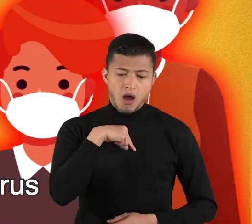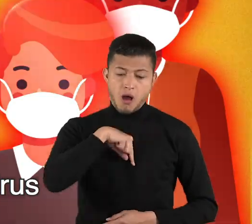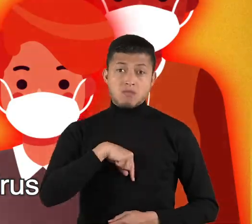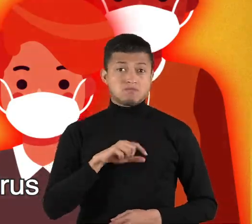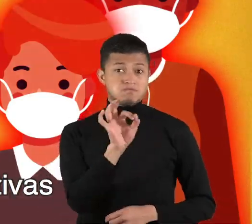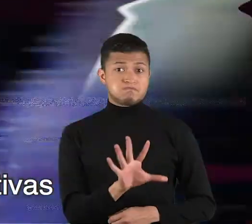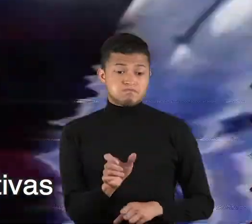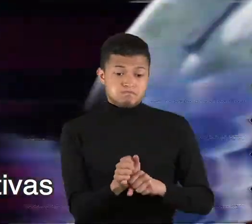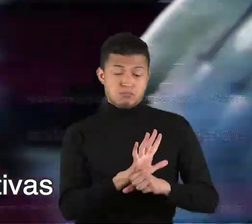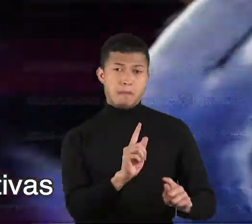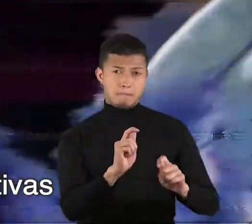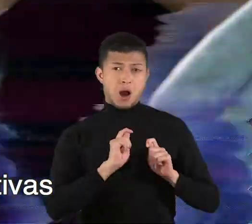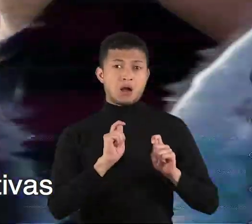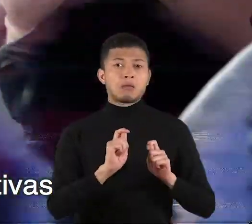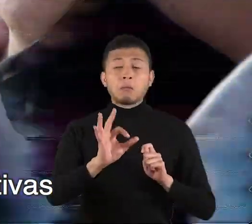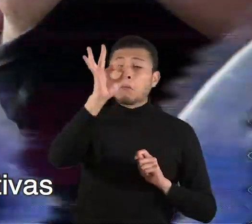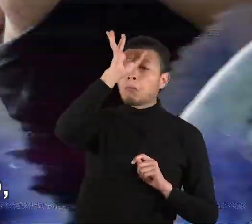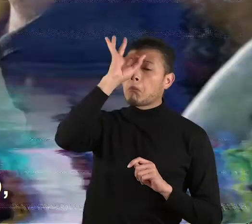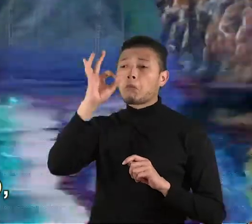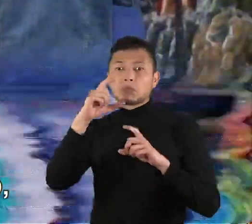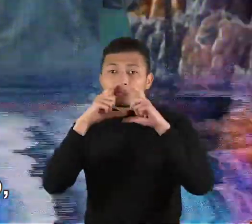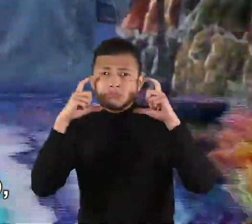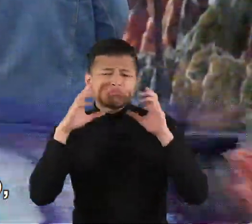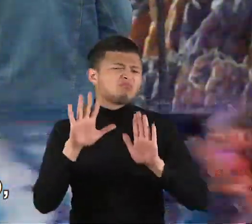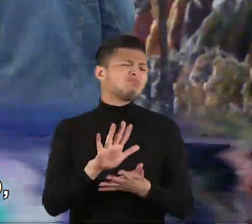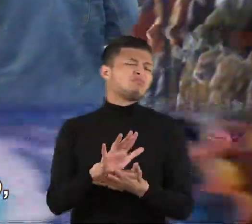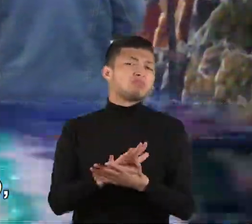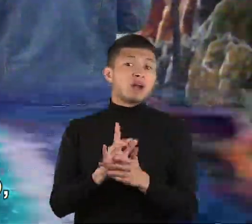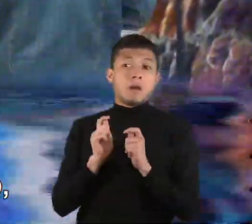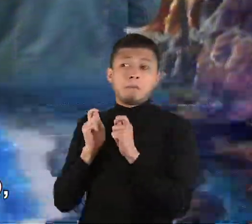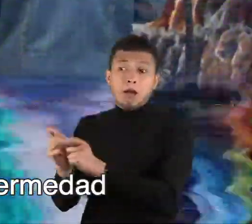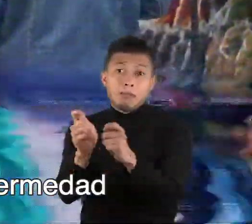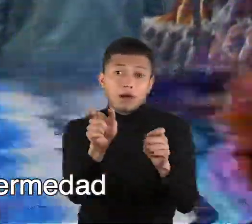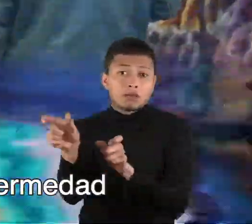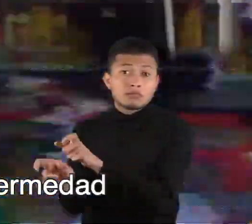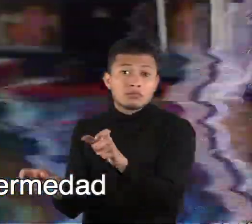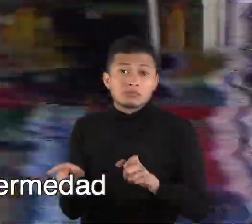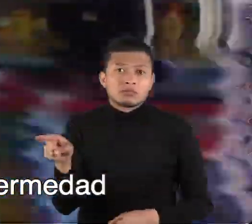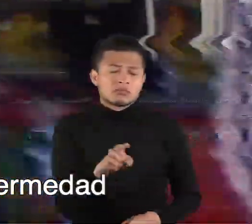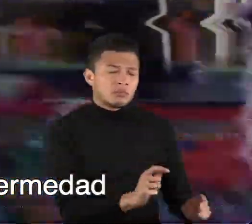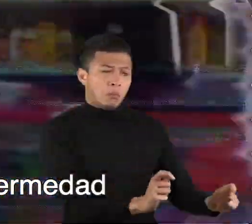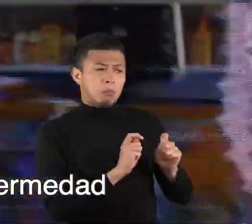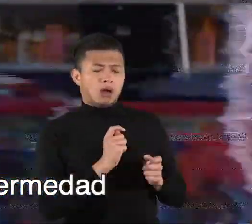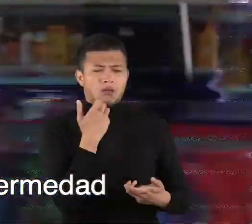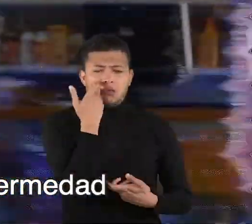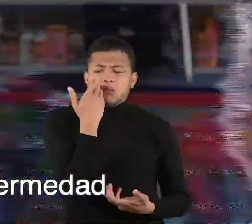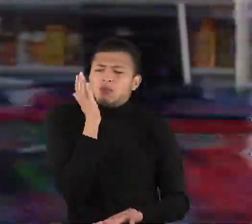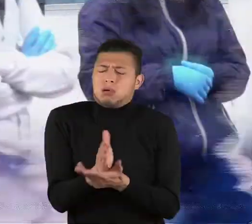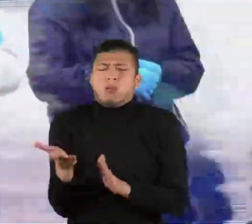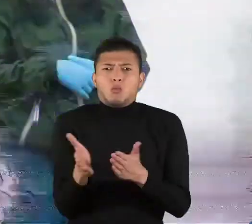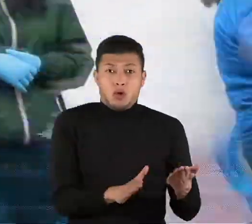tener coronavirus y de no adoptar las medidas preventivas contagiaría a muchos sin saberlo. Tal vez a personas para las que esta